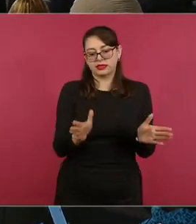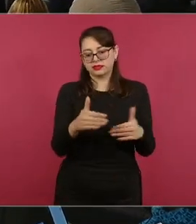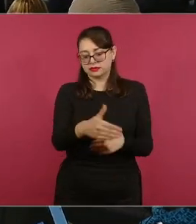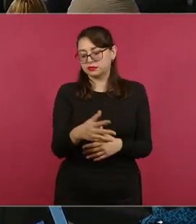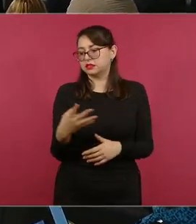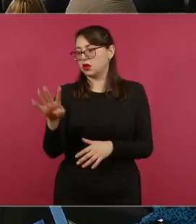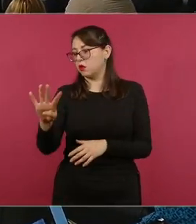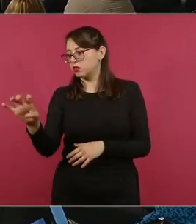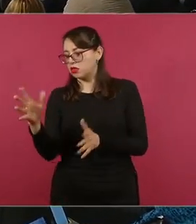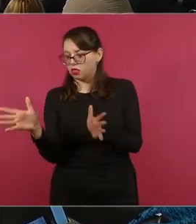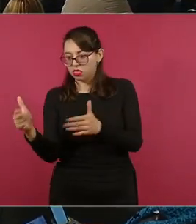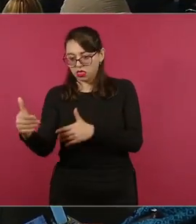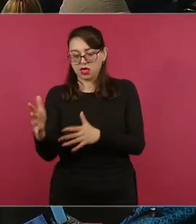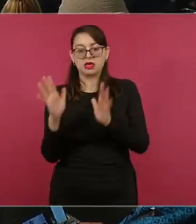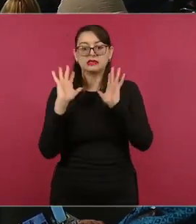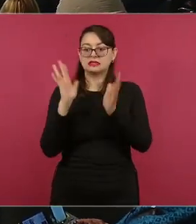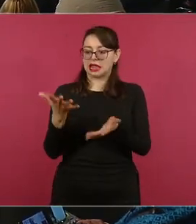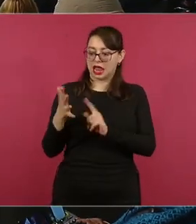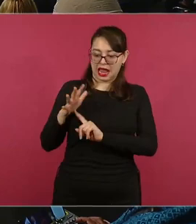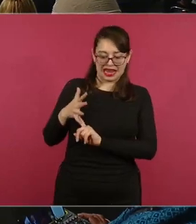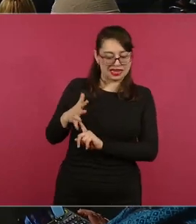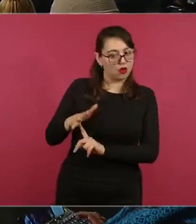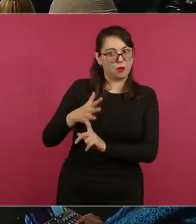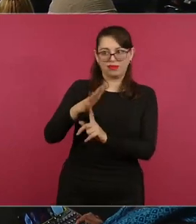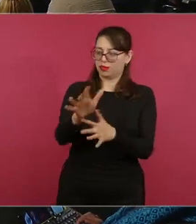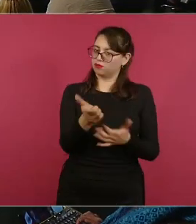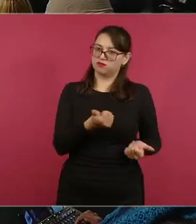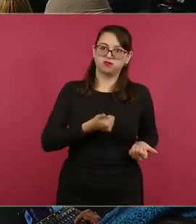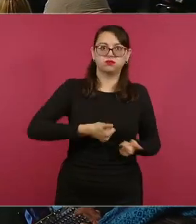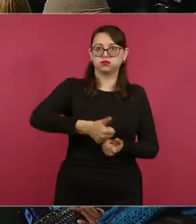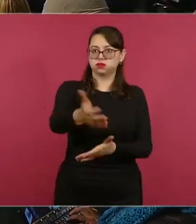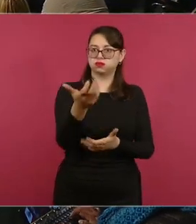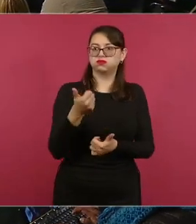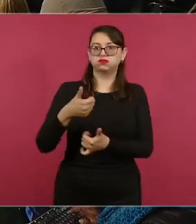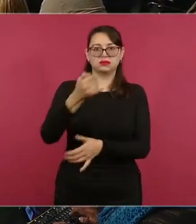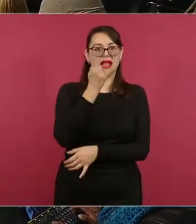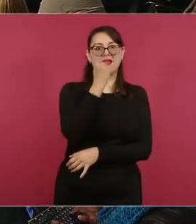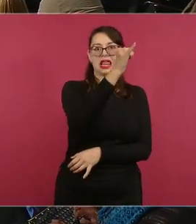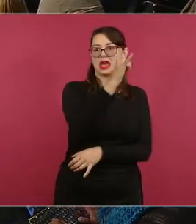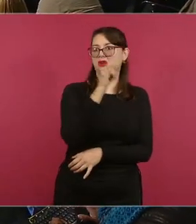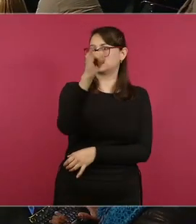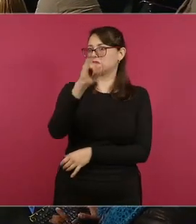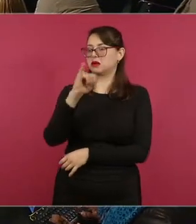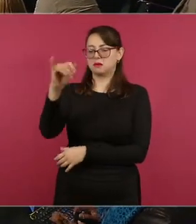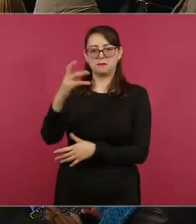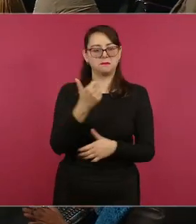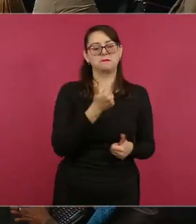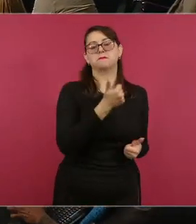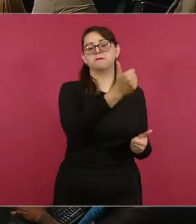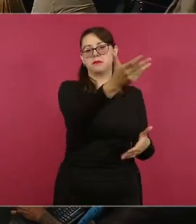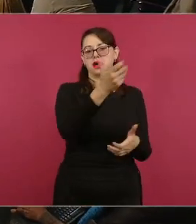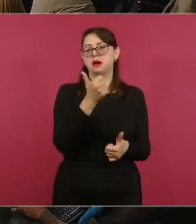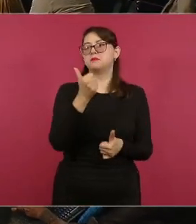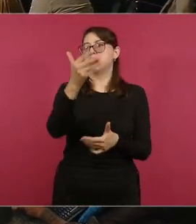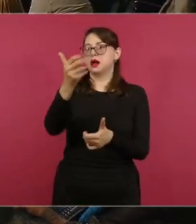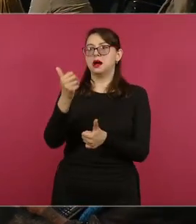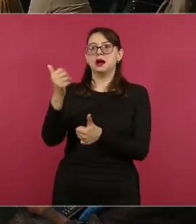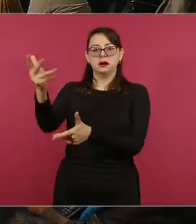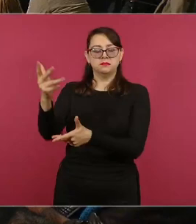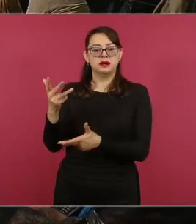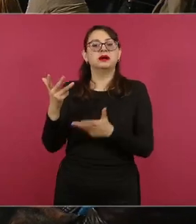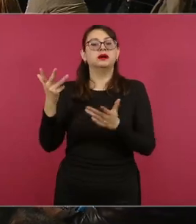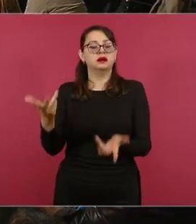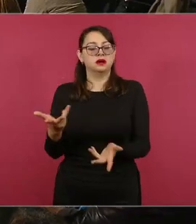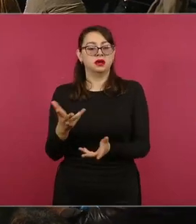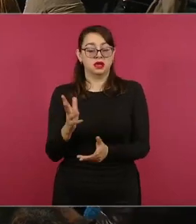Ya están embarcadas en un helicóptero y el día de hoy se empiezan a repartir. El resto, las 17.5, se van a empezar a